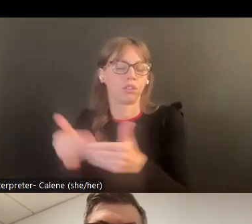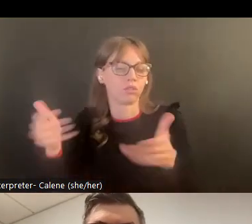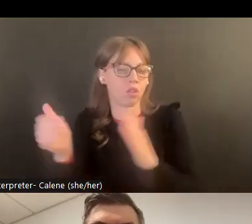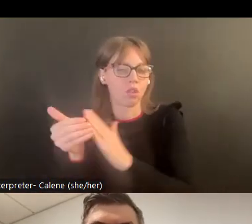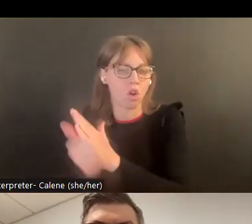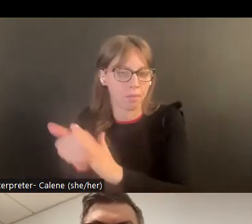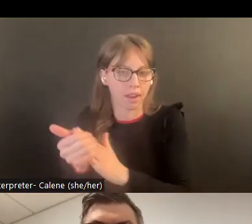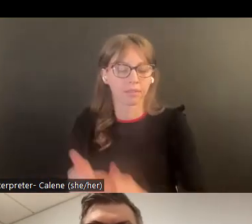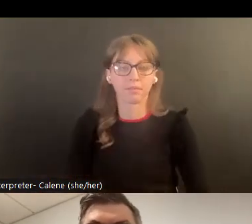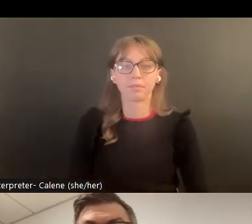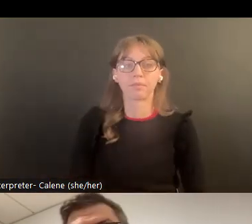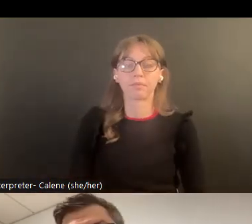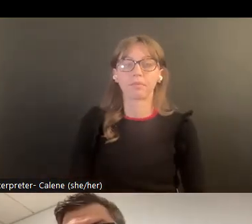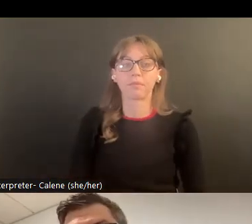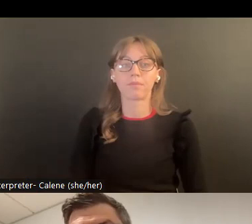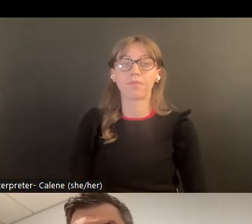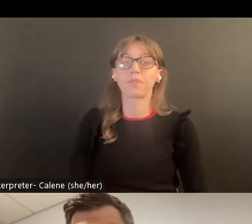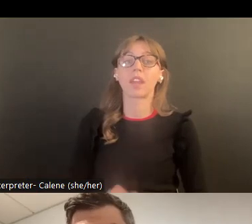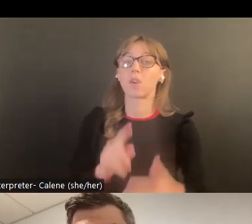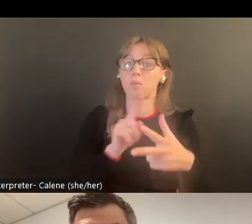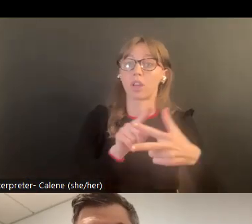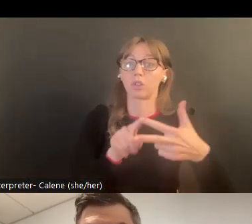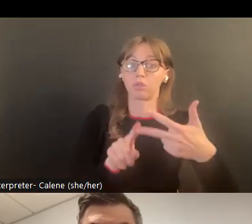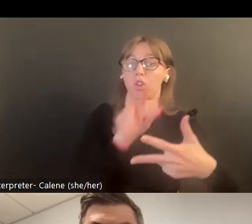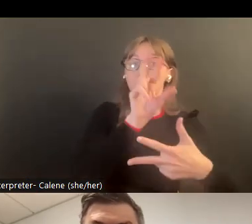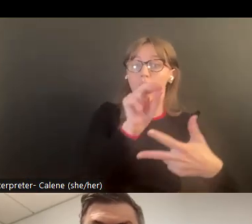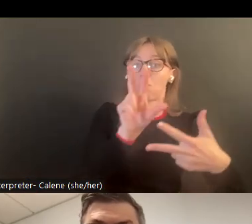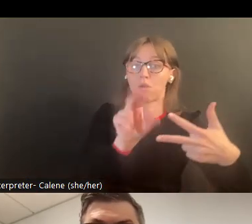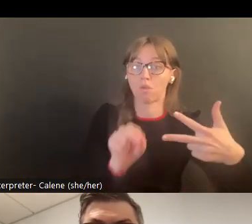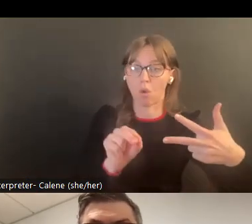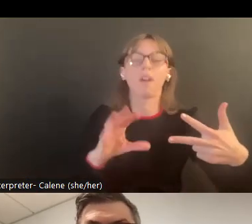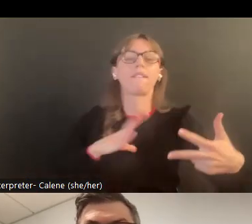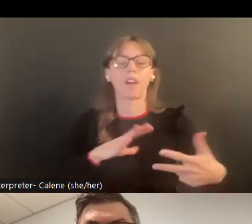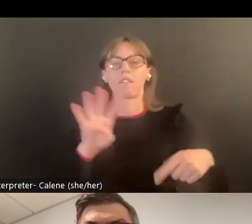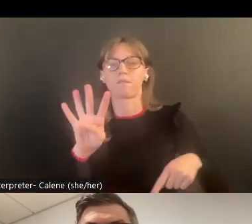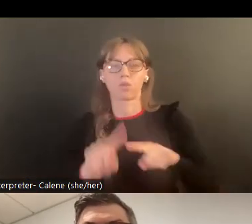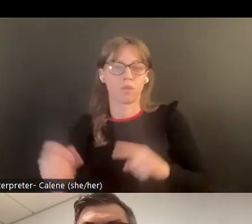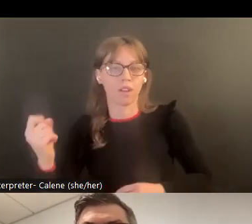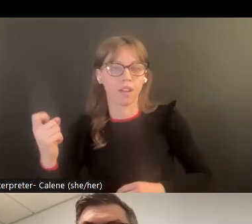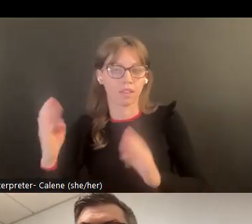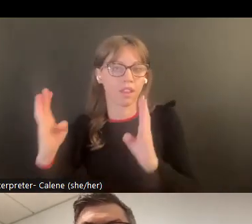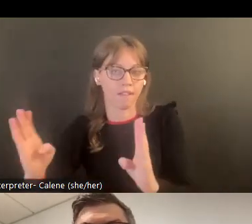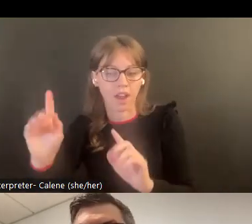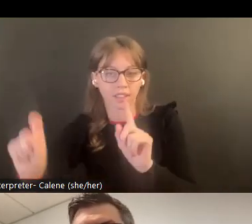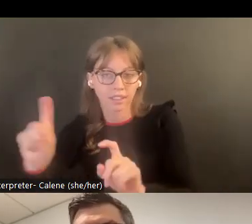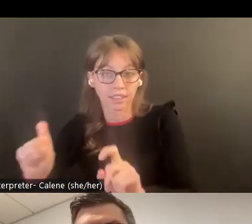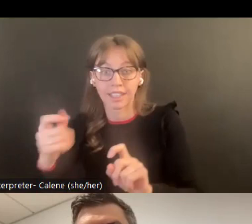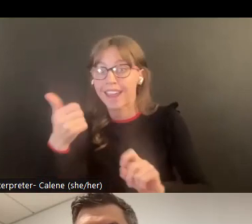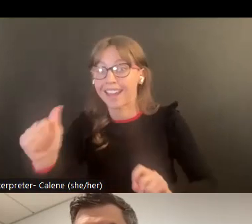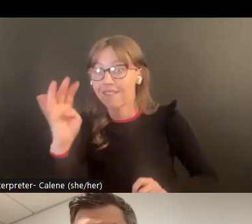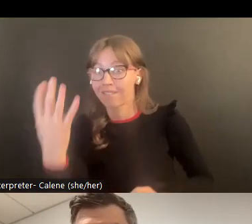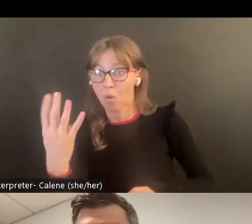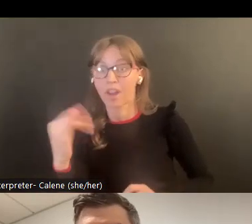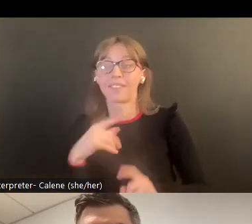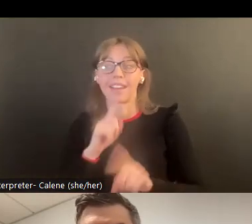no estoy bien con lo que sería el proceso de referido. Si eso es, no quieren y dicen que no, la pregunta cuatro por